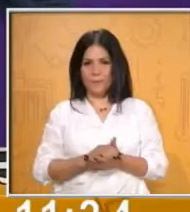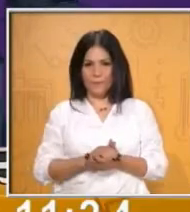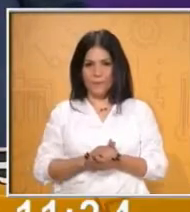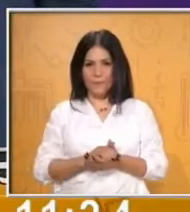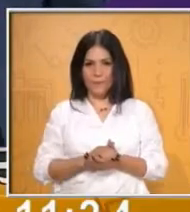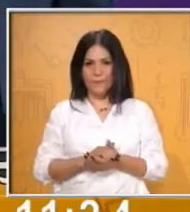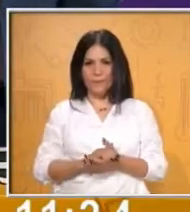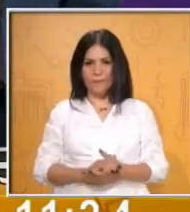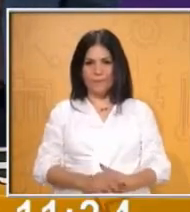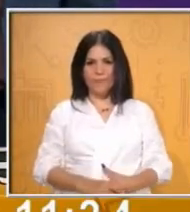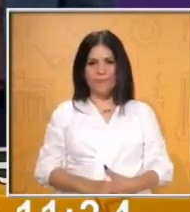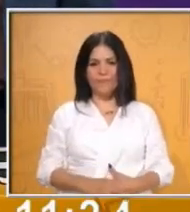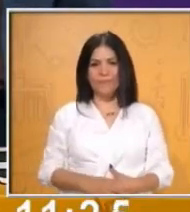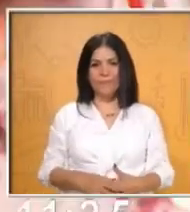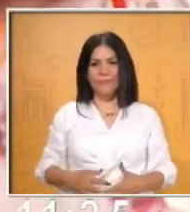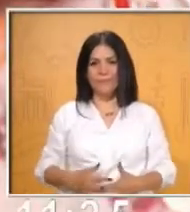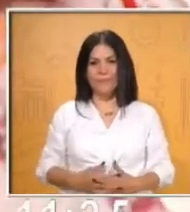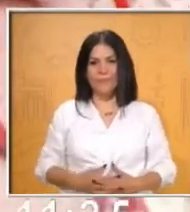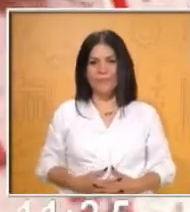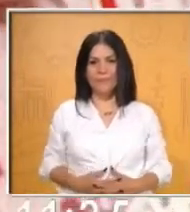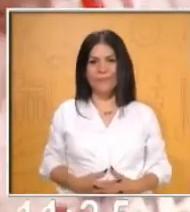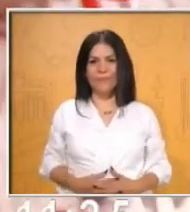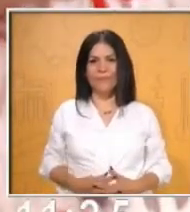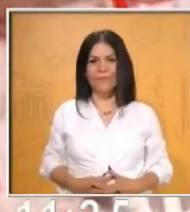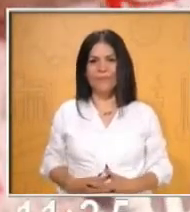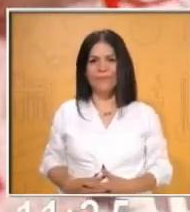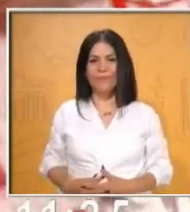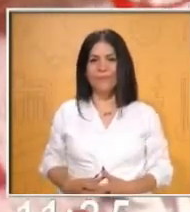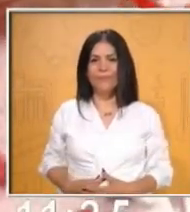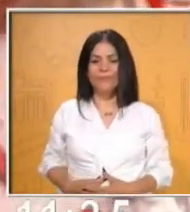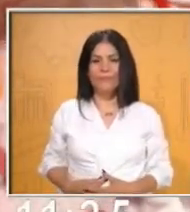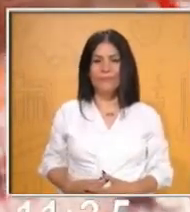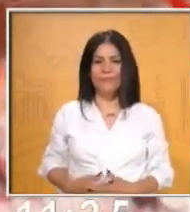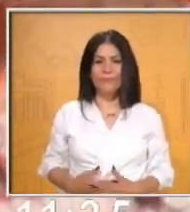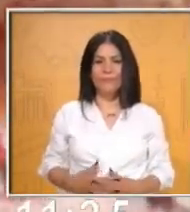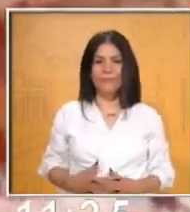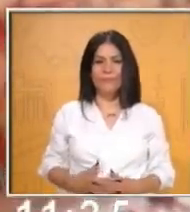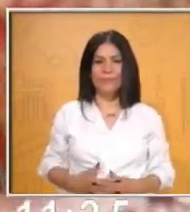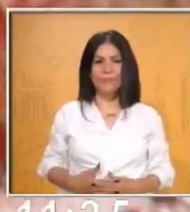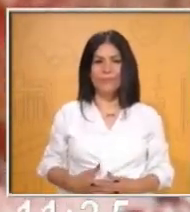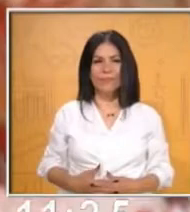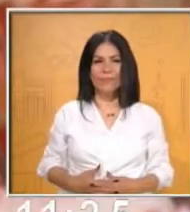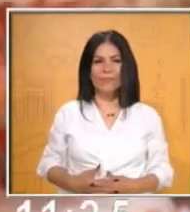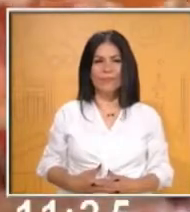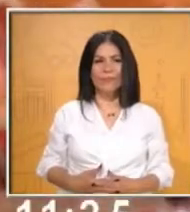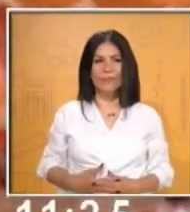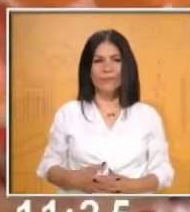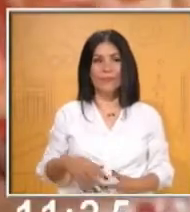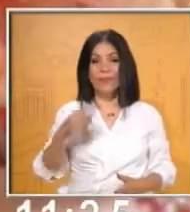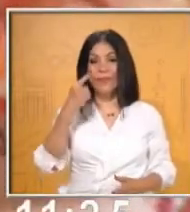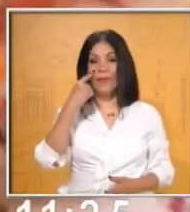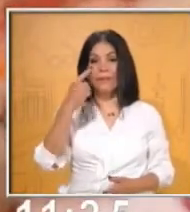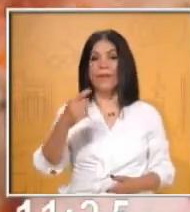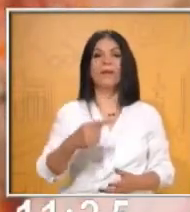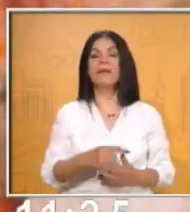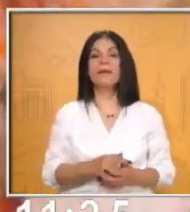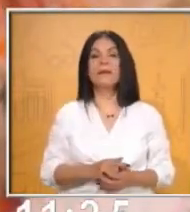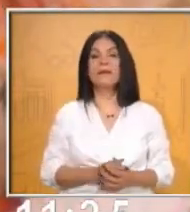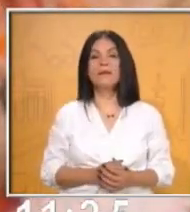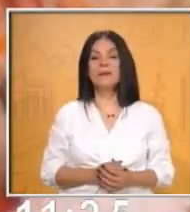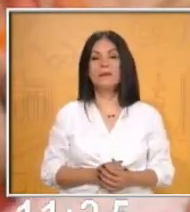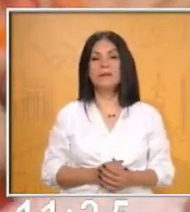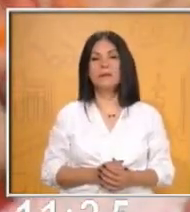Es digital porque no teníamos físico. Ok. Por eso te mencionaba el maestro que tú podías también